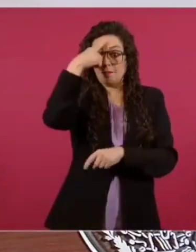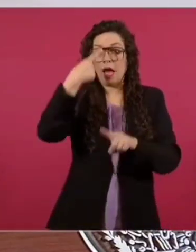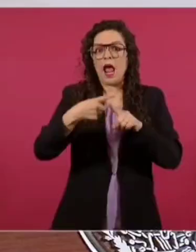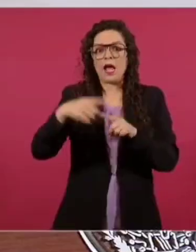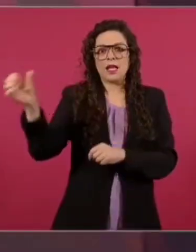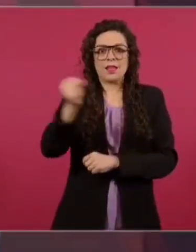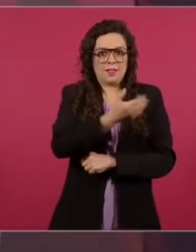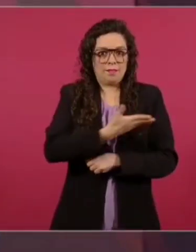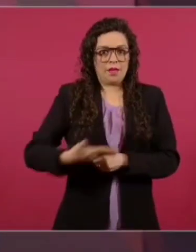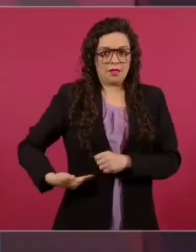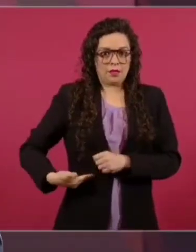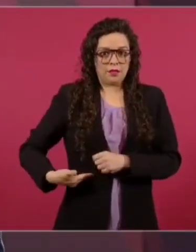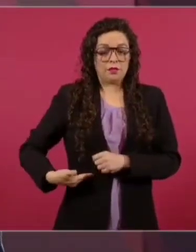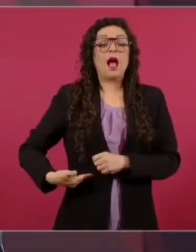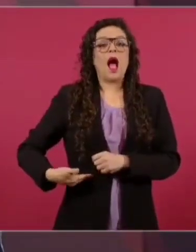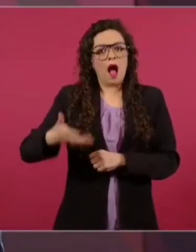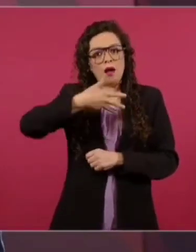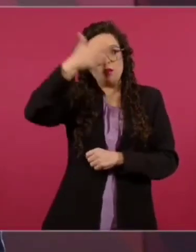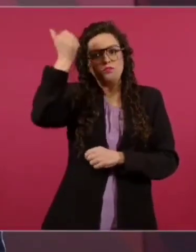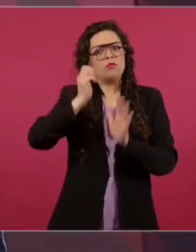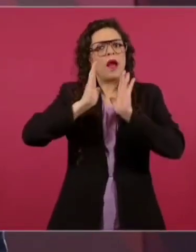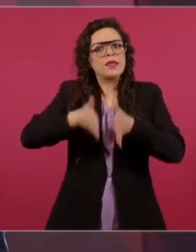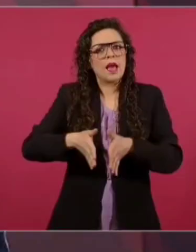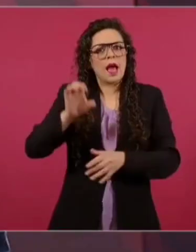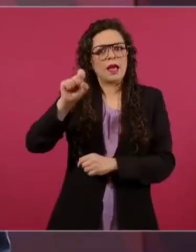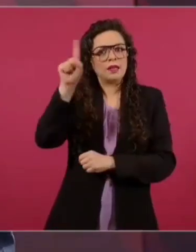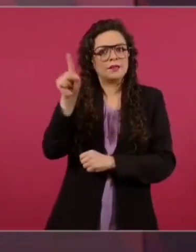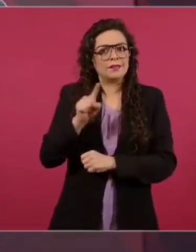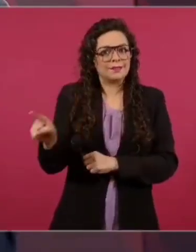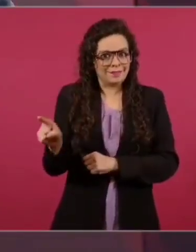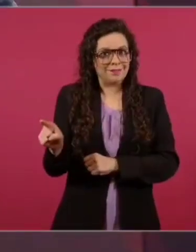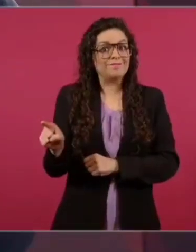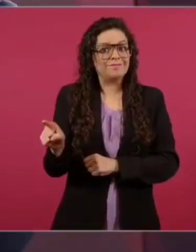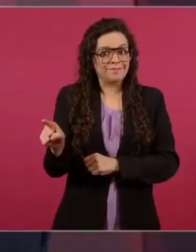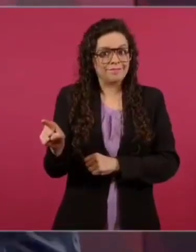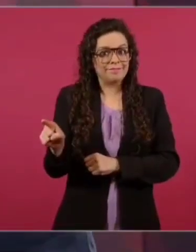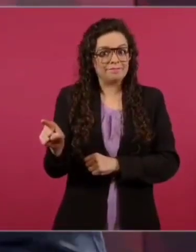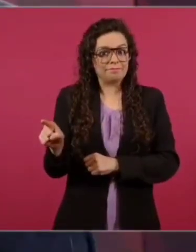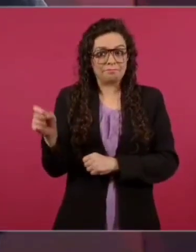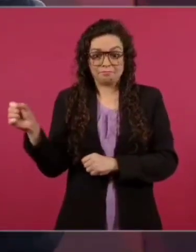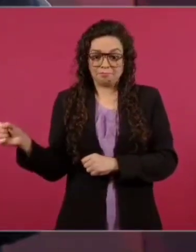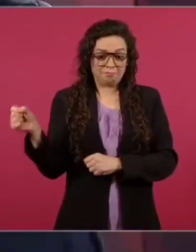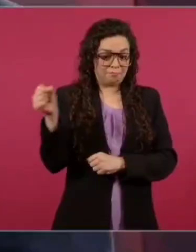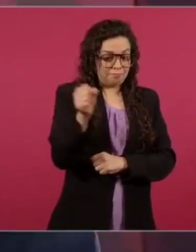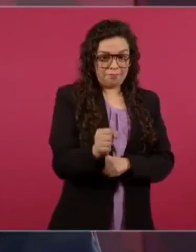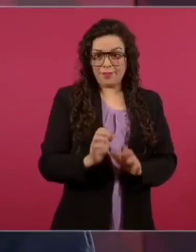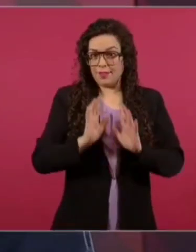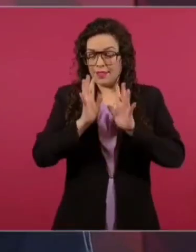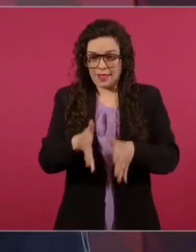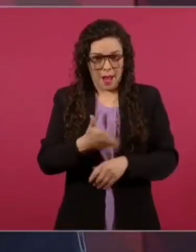gana Zedillo y entrando Zedillo, diciembre